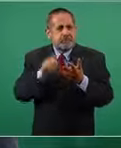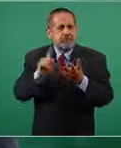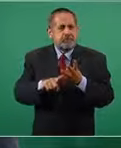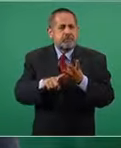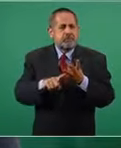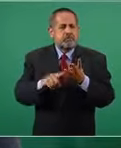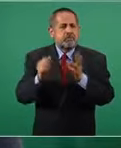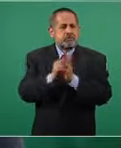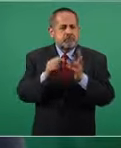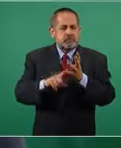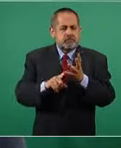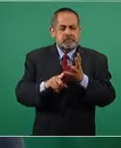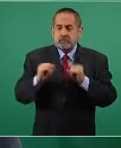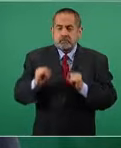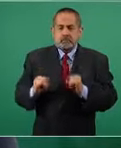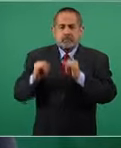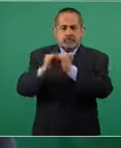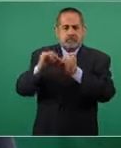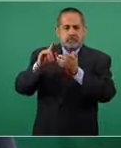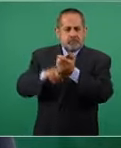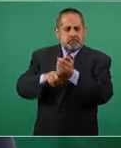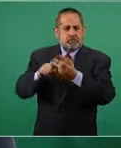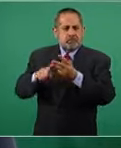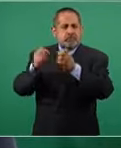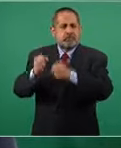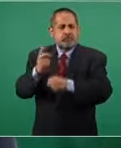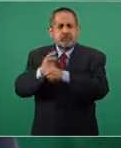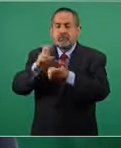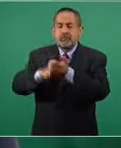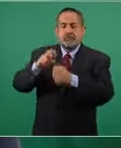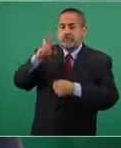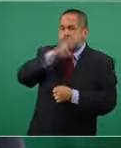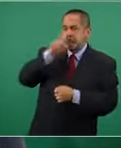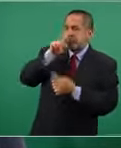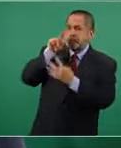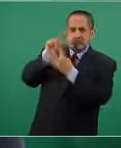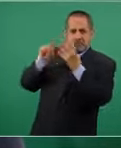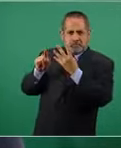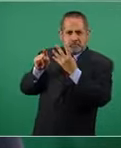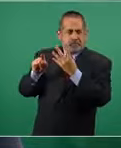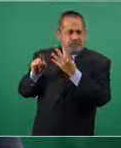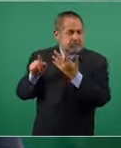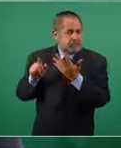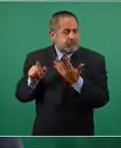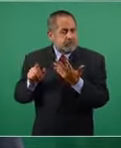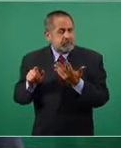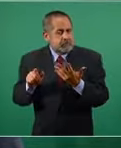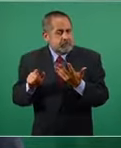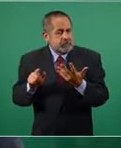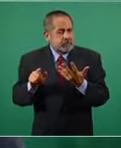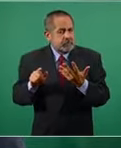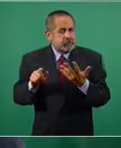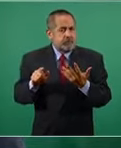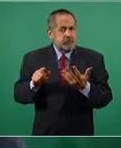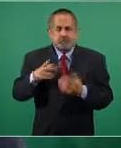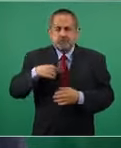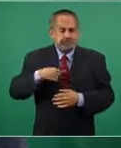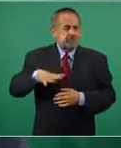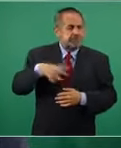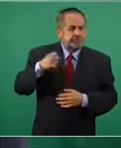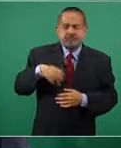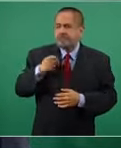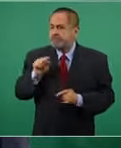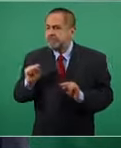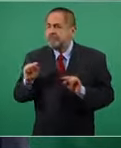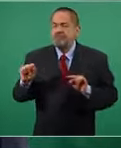contratos con el Instituto Gamaleya y con el Fondo Soberano de Rusia. Y tenemos que hacer el máximo esfuerzo para que